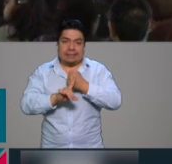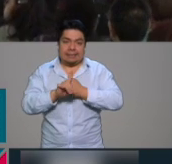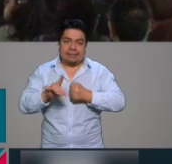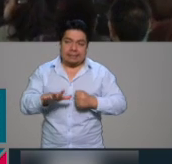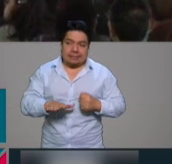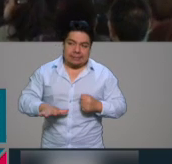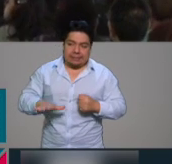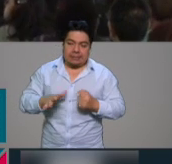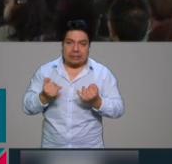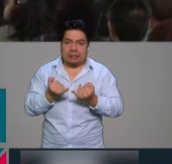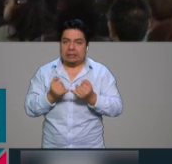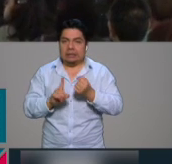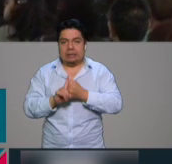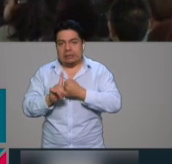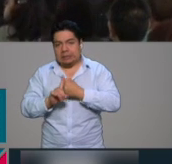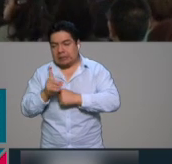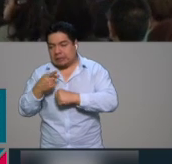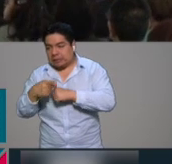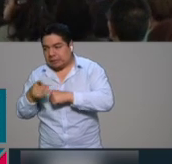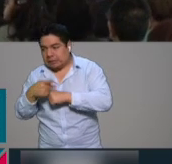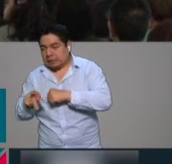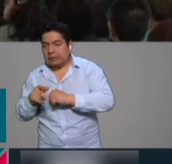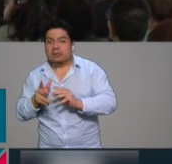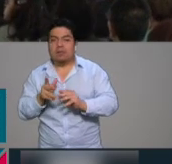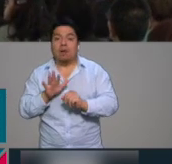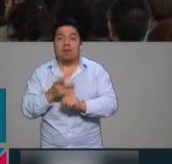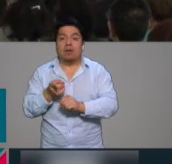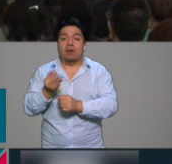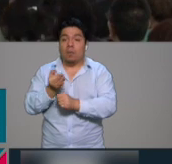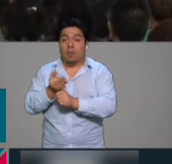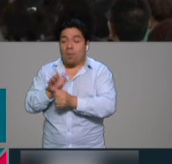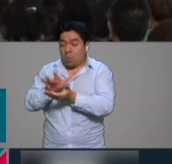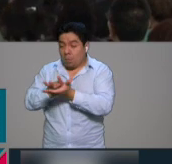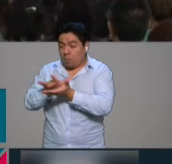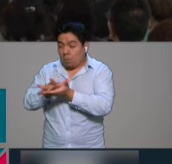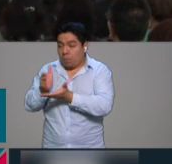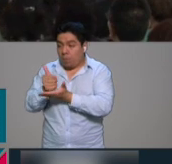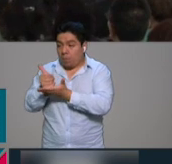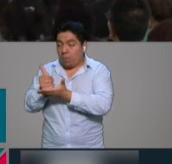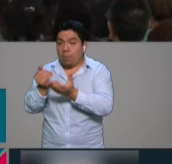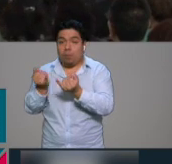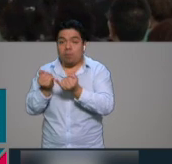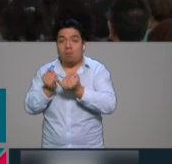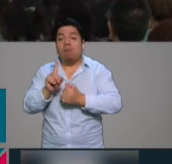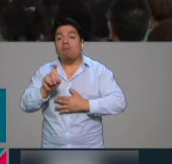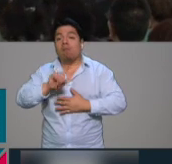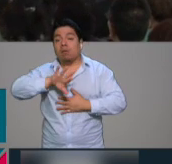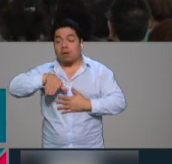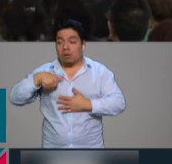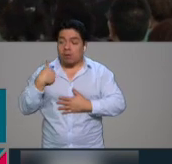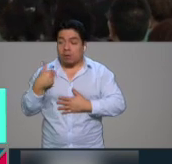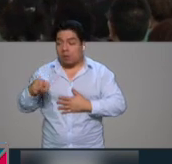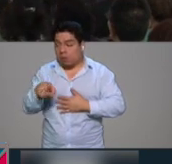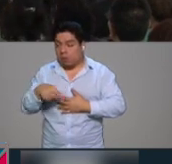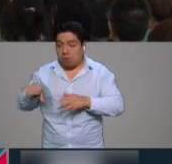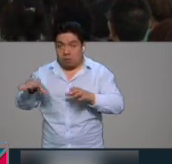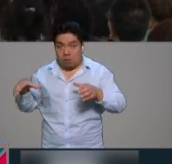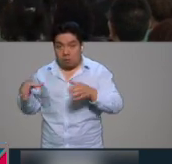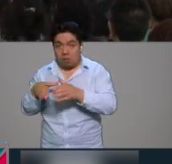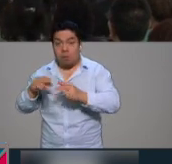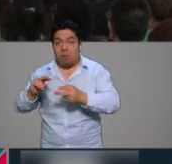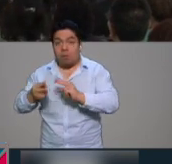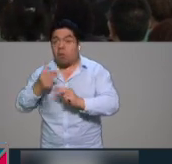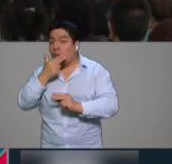que se ha visto afectadas y así ayudamos y recuperamos el agua para la comunidad, para los vecinos.